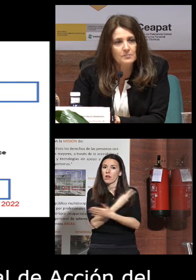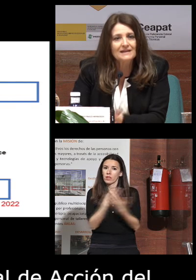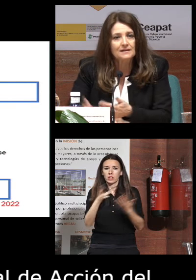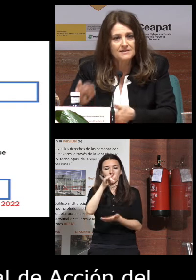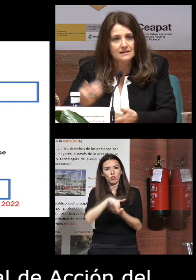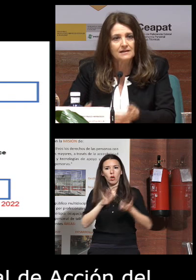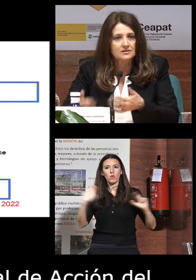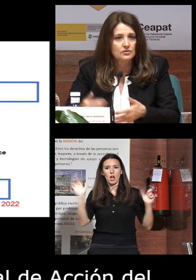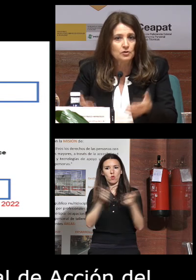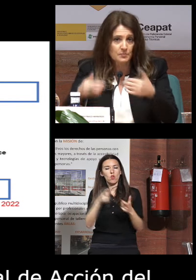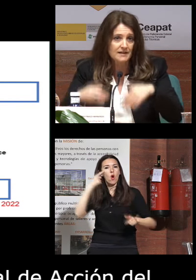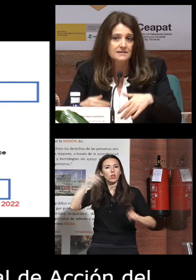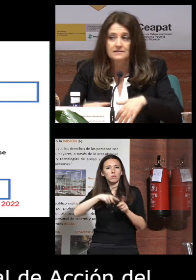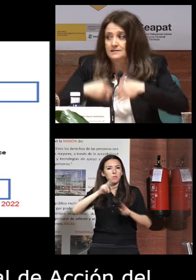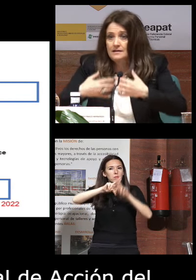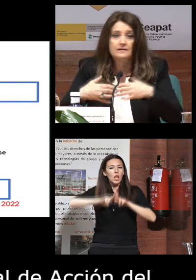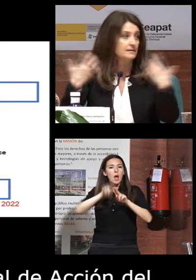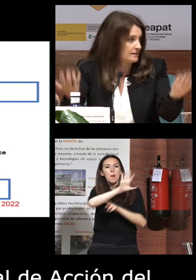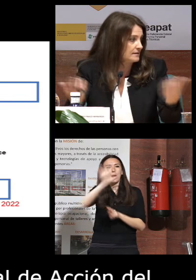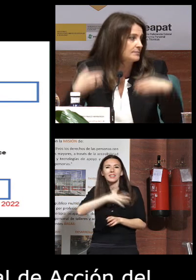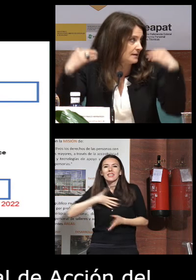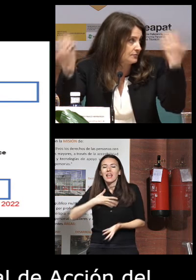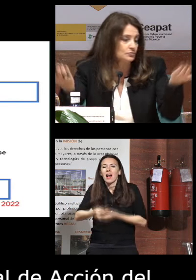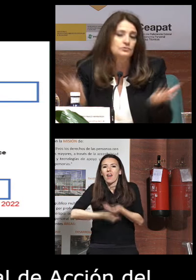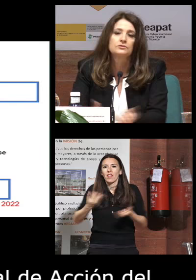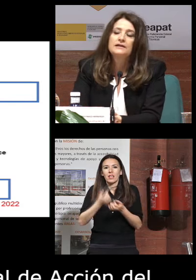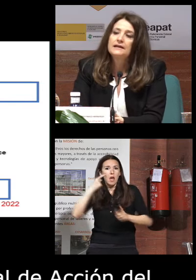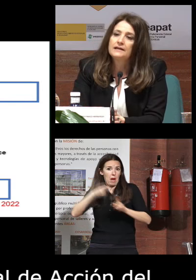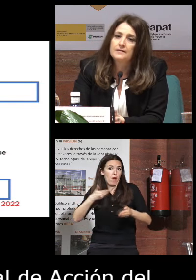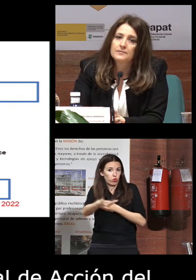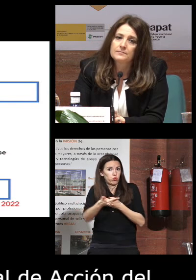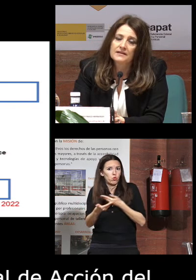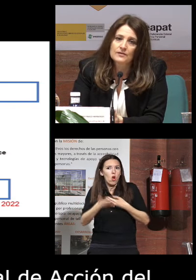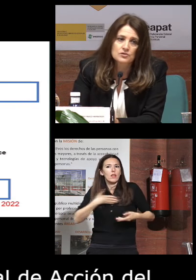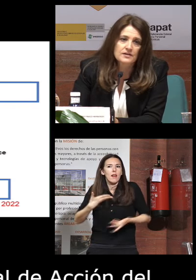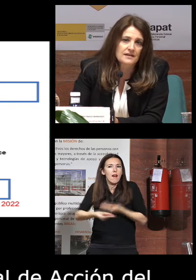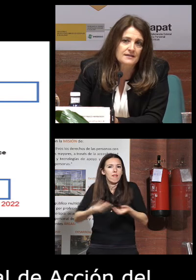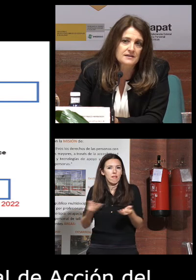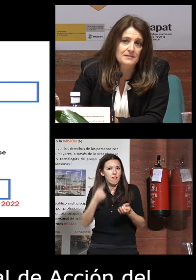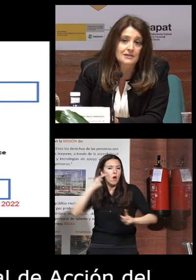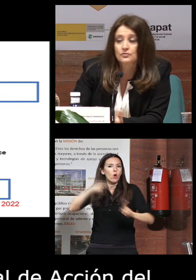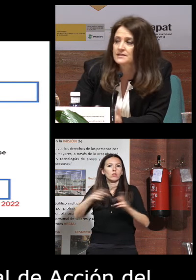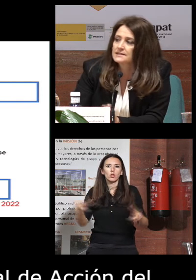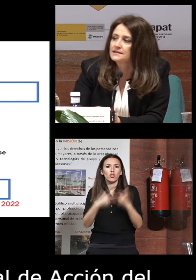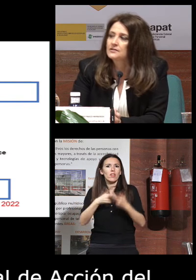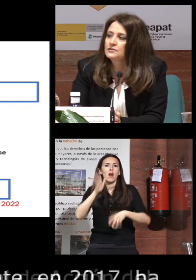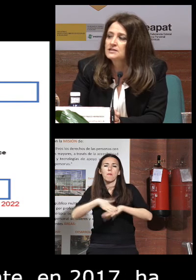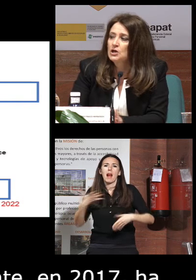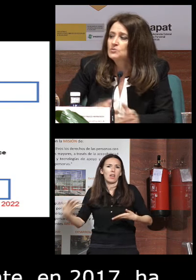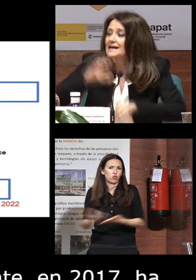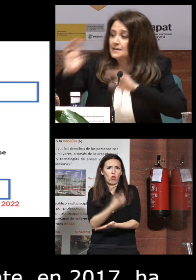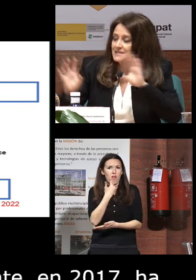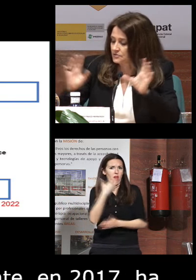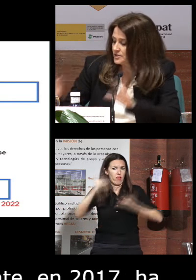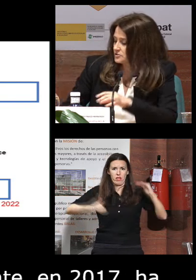reunión para revisar qué es lo que los países quieren hacer para el futuro para hacer unas sociedades para todas las generaciones